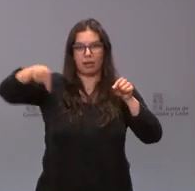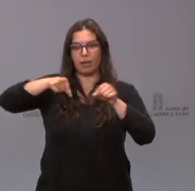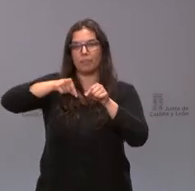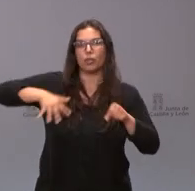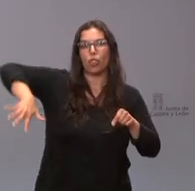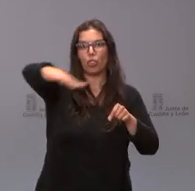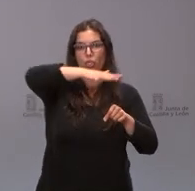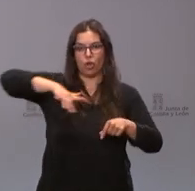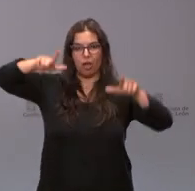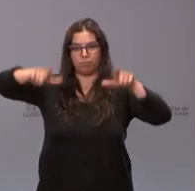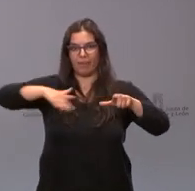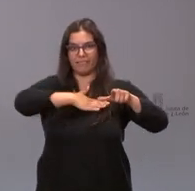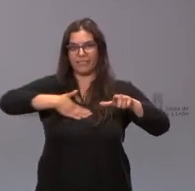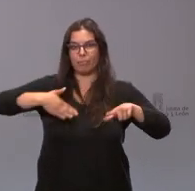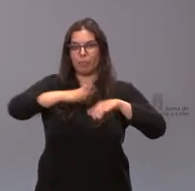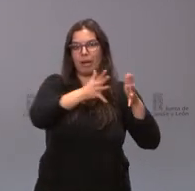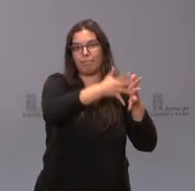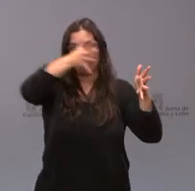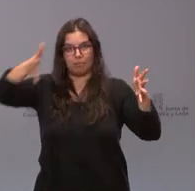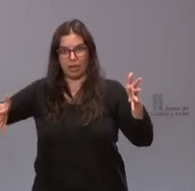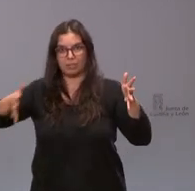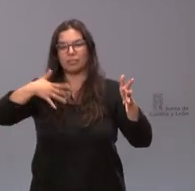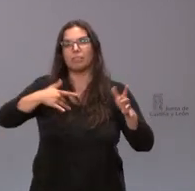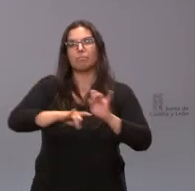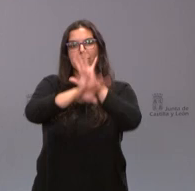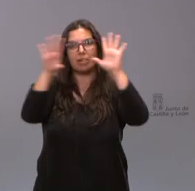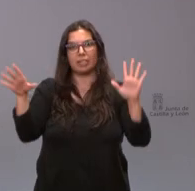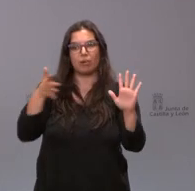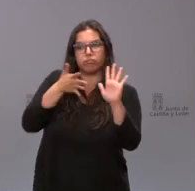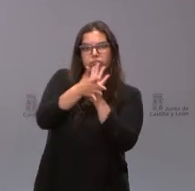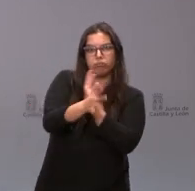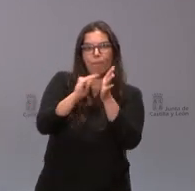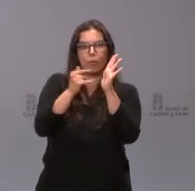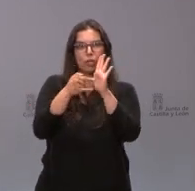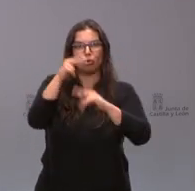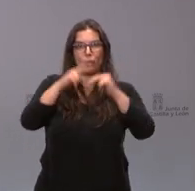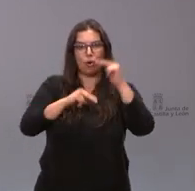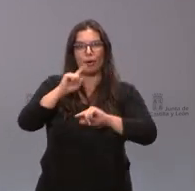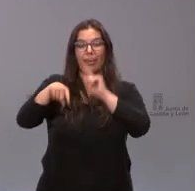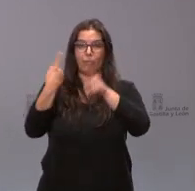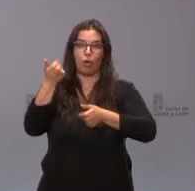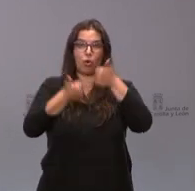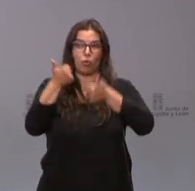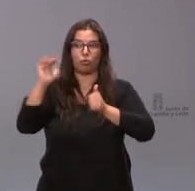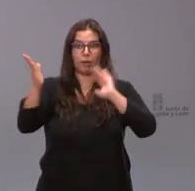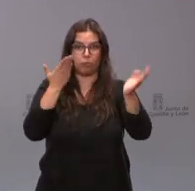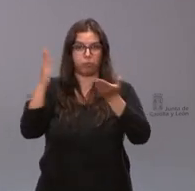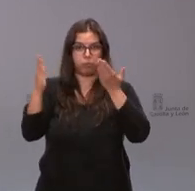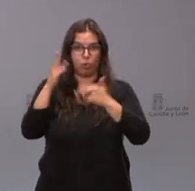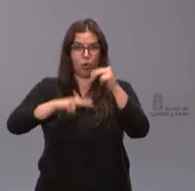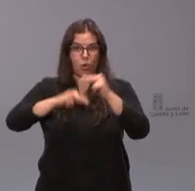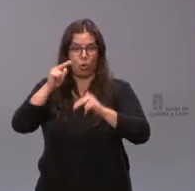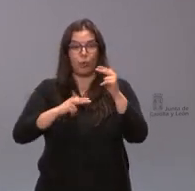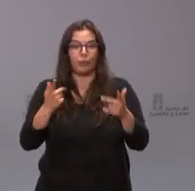de actuación a definir el proyecto de obra y posteriormente la licitación de la obra son los